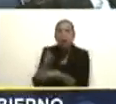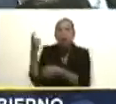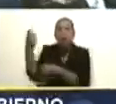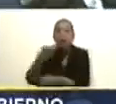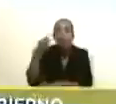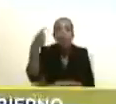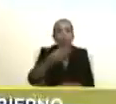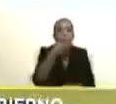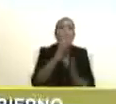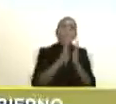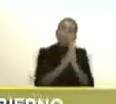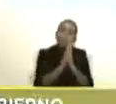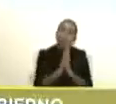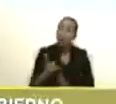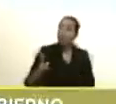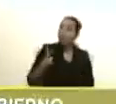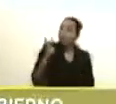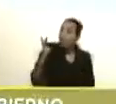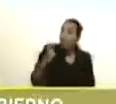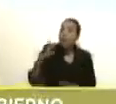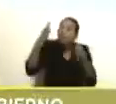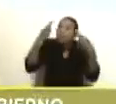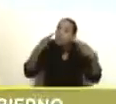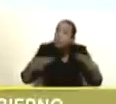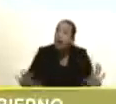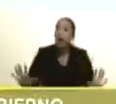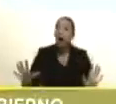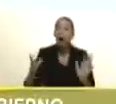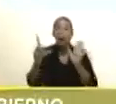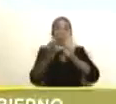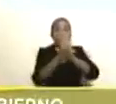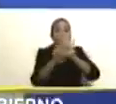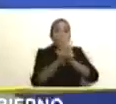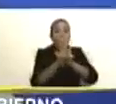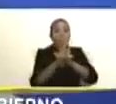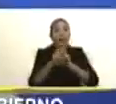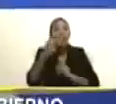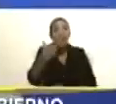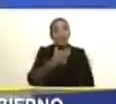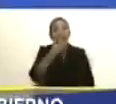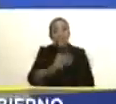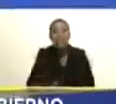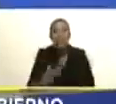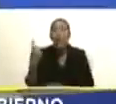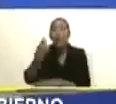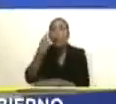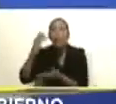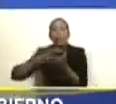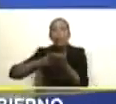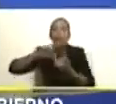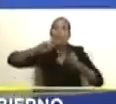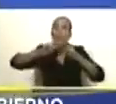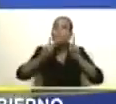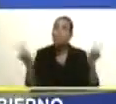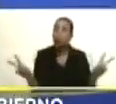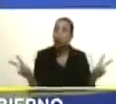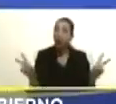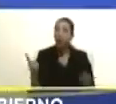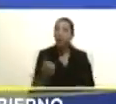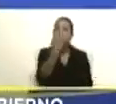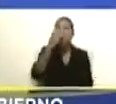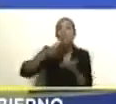por la vía diplomática con el mandato popular del 3 de diciembre en paz una